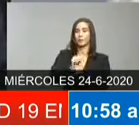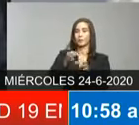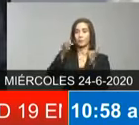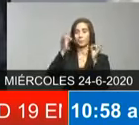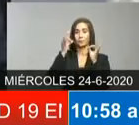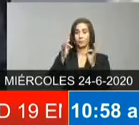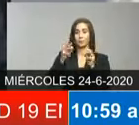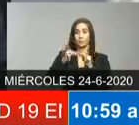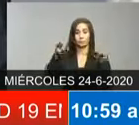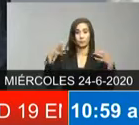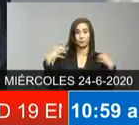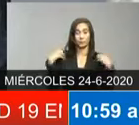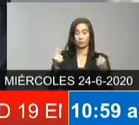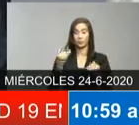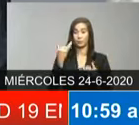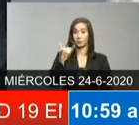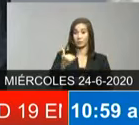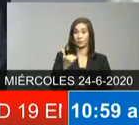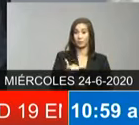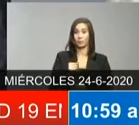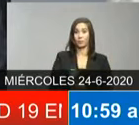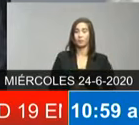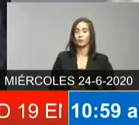plurinstitucional ha sido esta